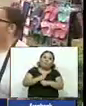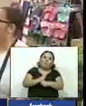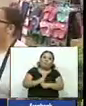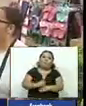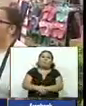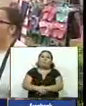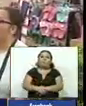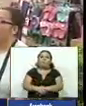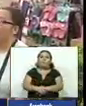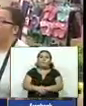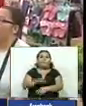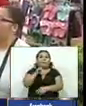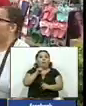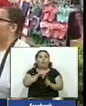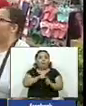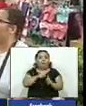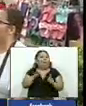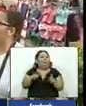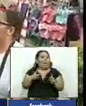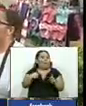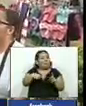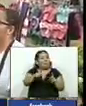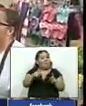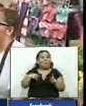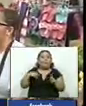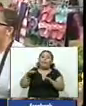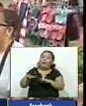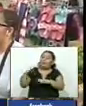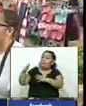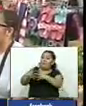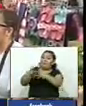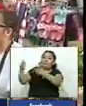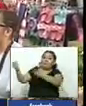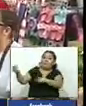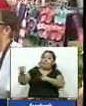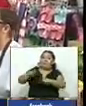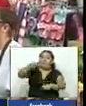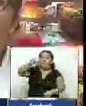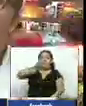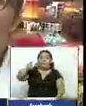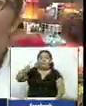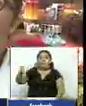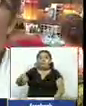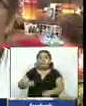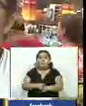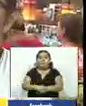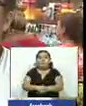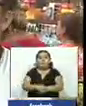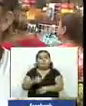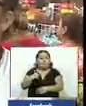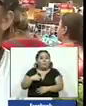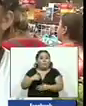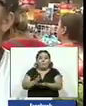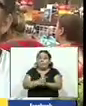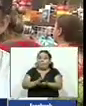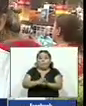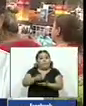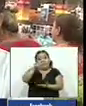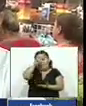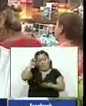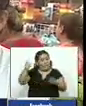oportunidades ella subsiste gracias a las remesas que recibe mes con mes yo no tengo ningún trabajo